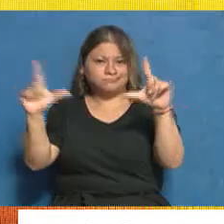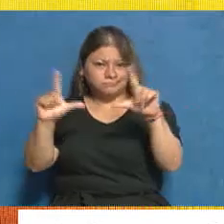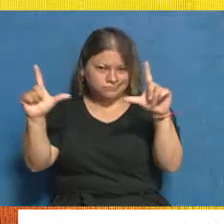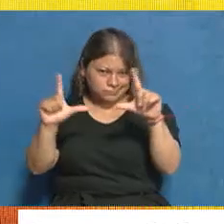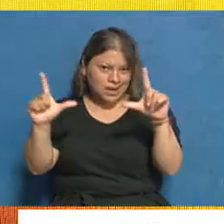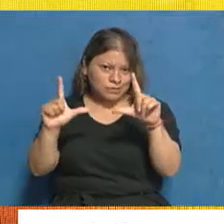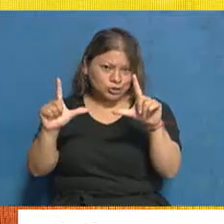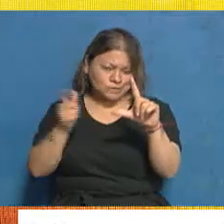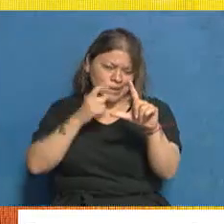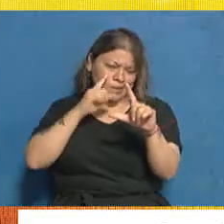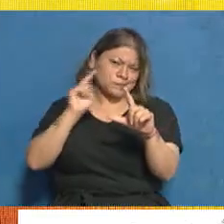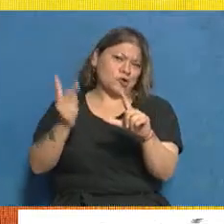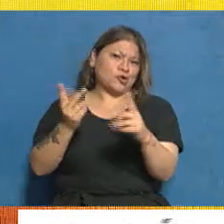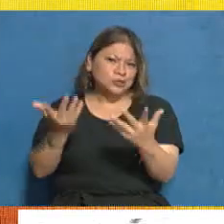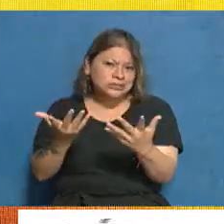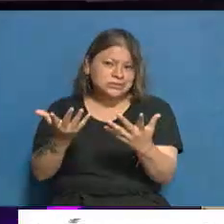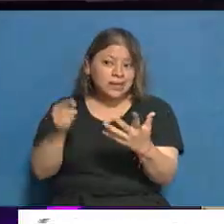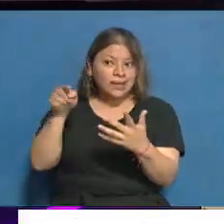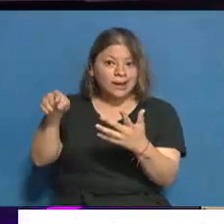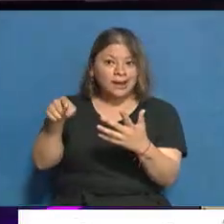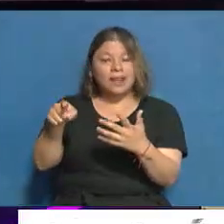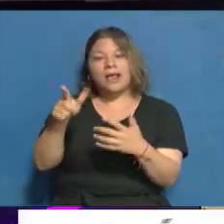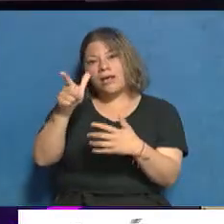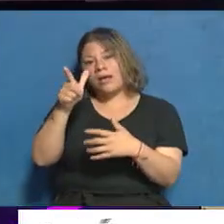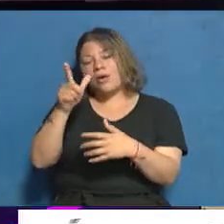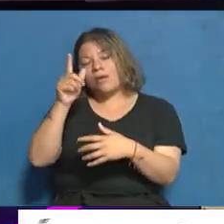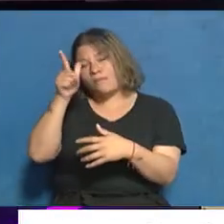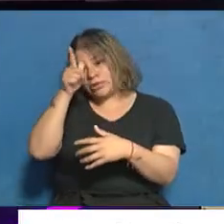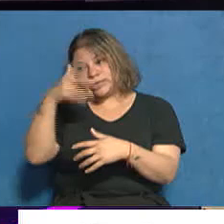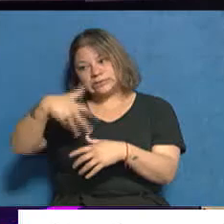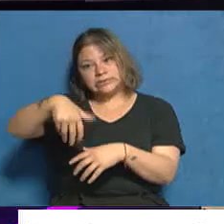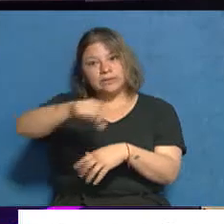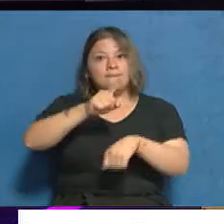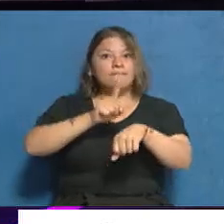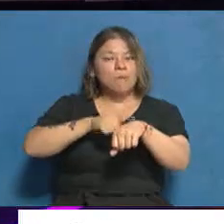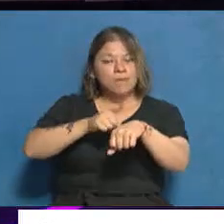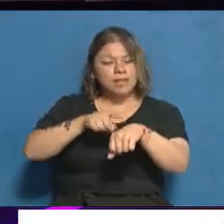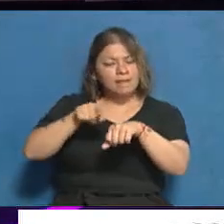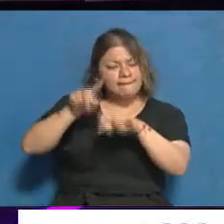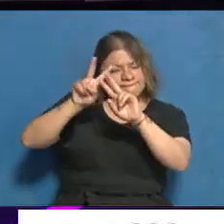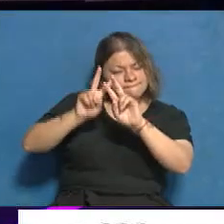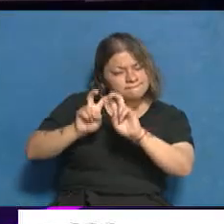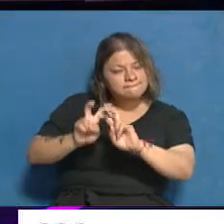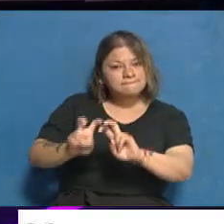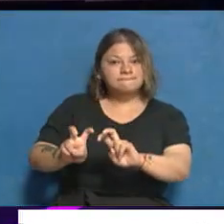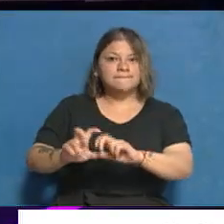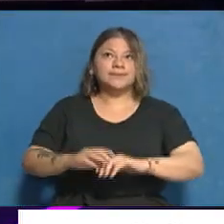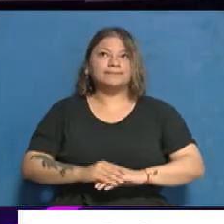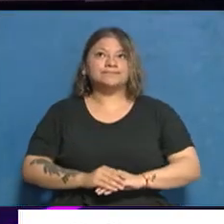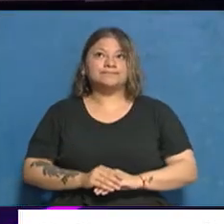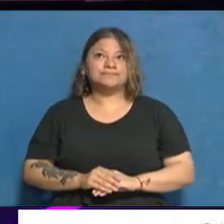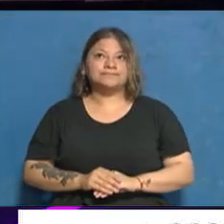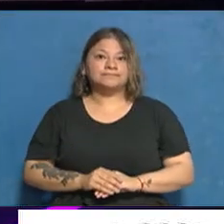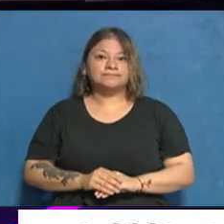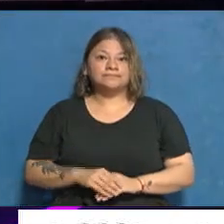local que fue demorado por la justicia y que por estos momentos está siendo investigado. Se